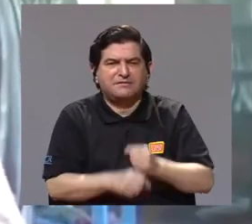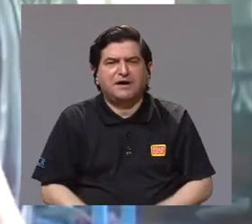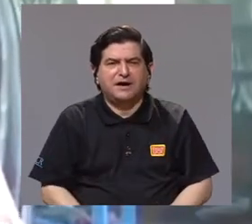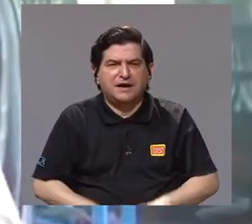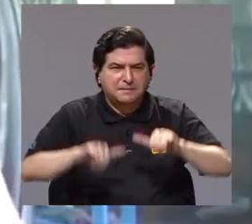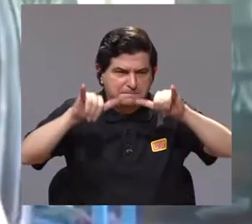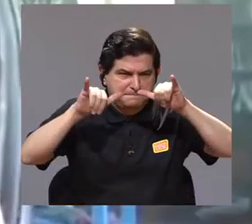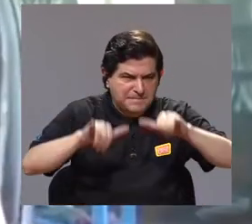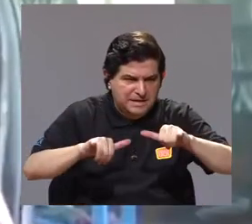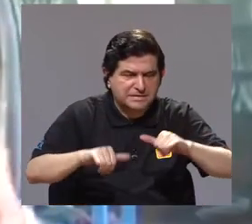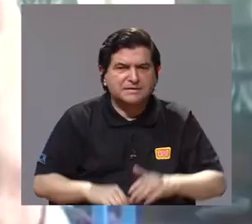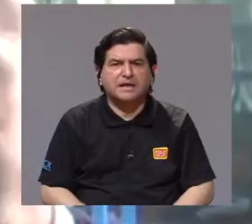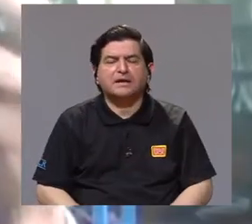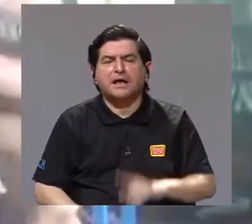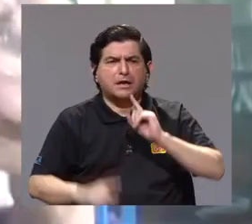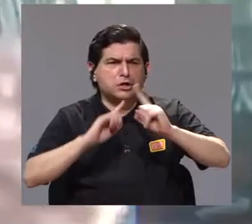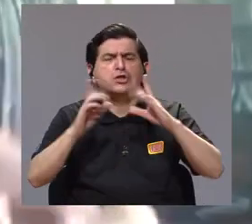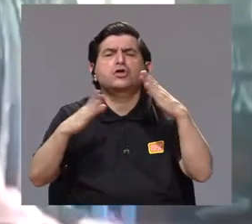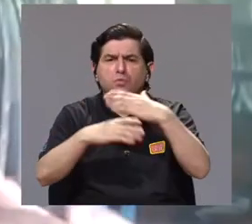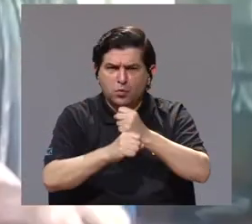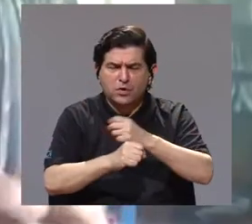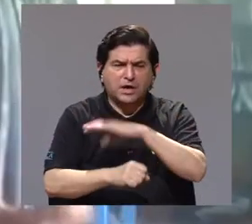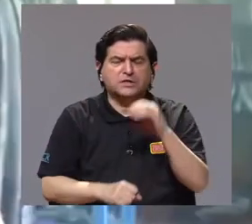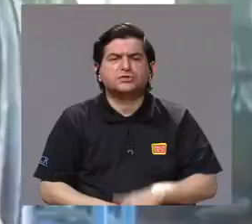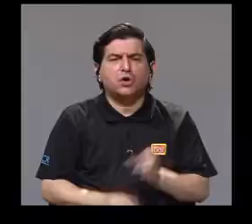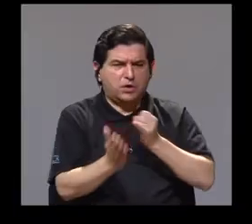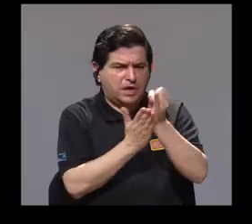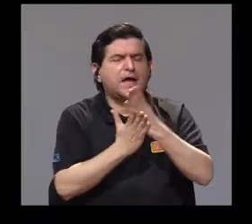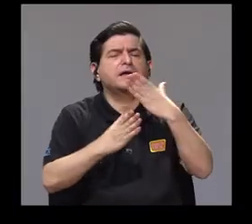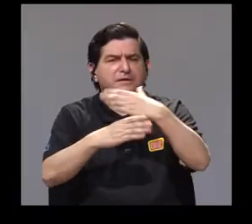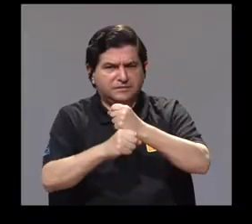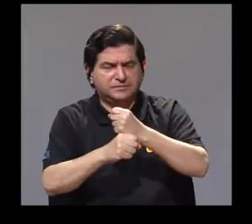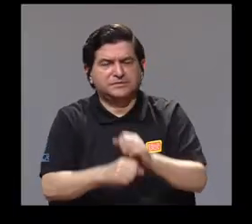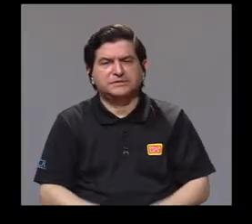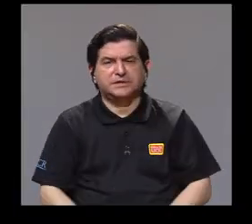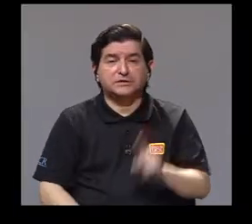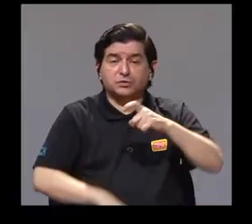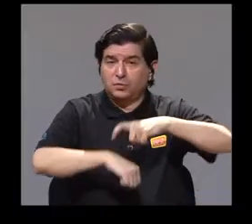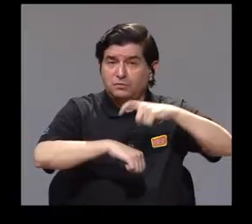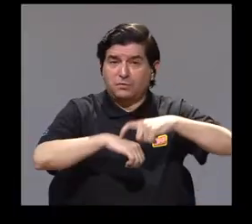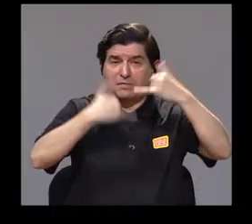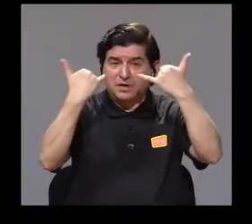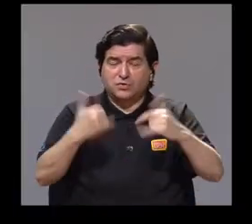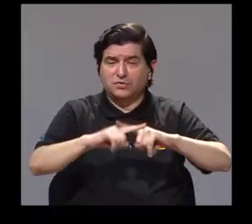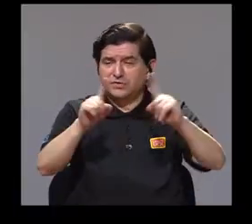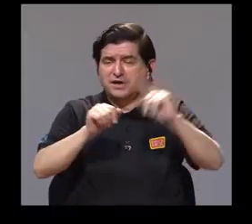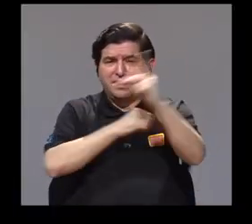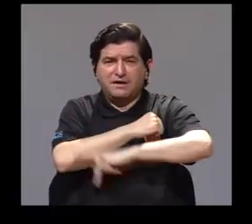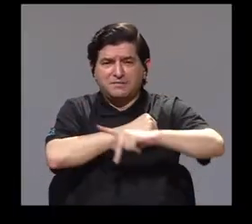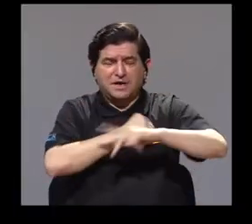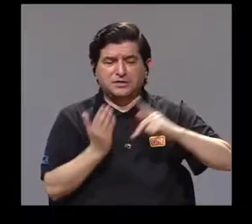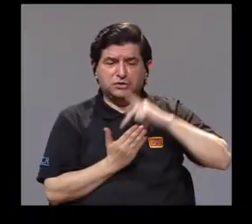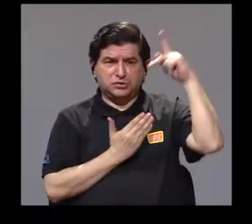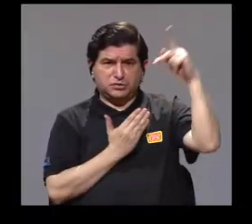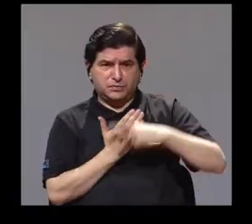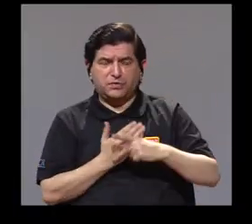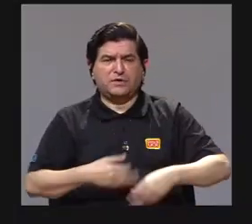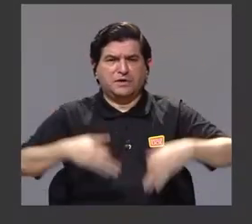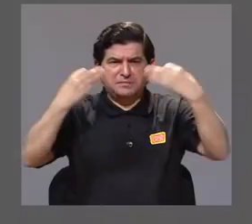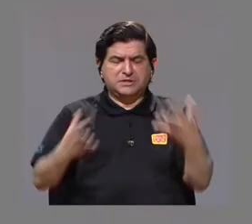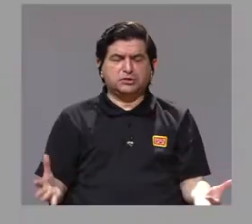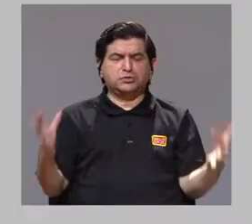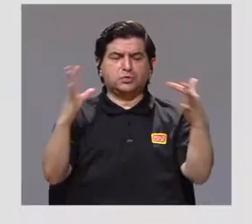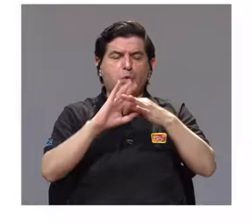trabajan en conservación, trabajan en divulgación y trabajan en investigación. En algún momento, como ya habían varios países con